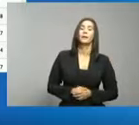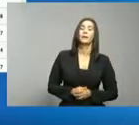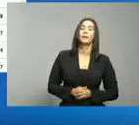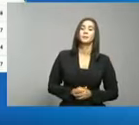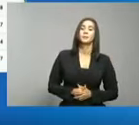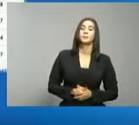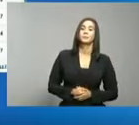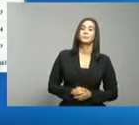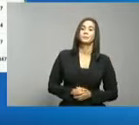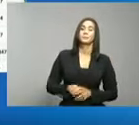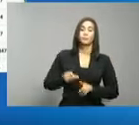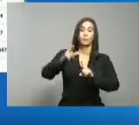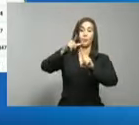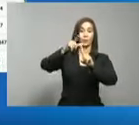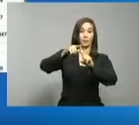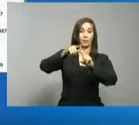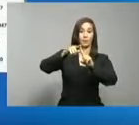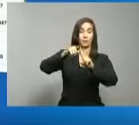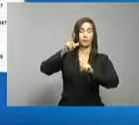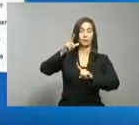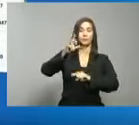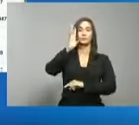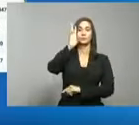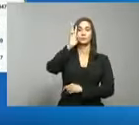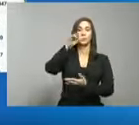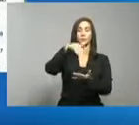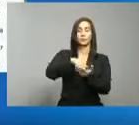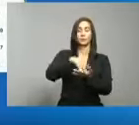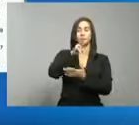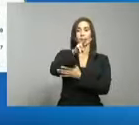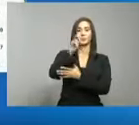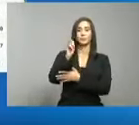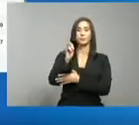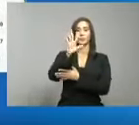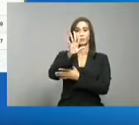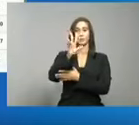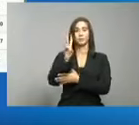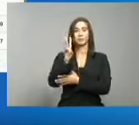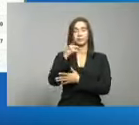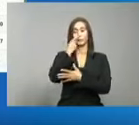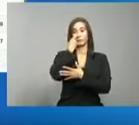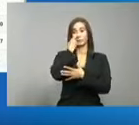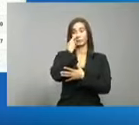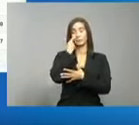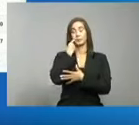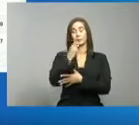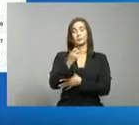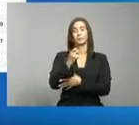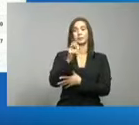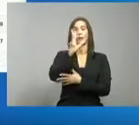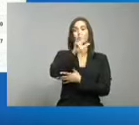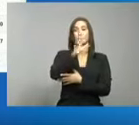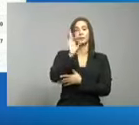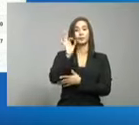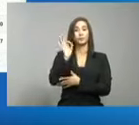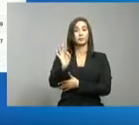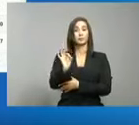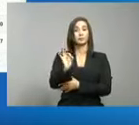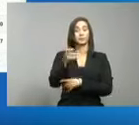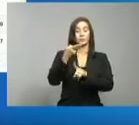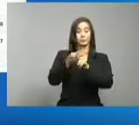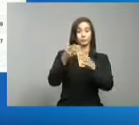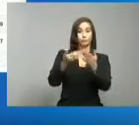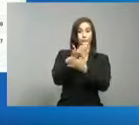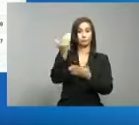San Cristóbal, 6.252 pruebas realizadas, 39 casos